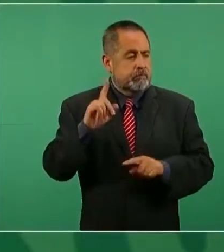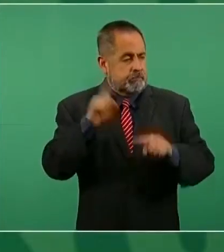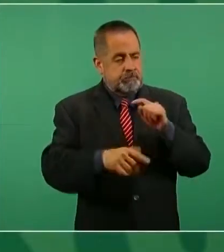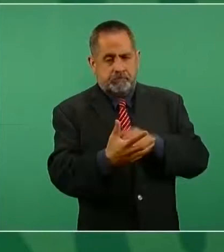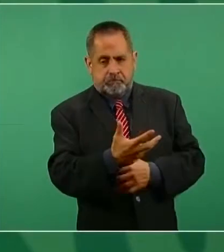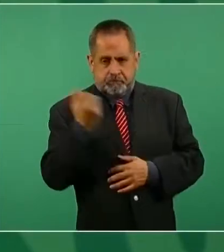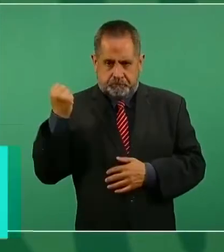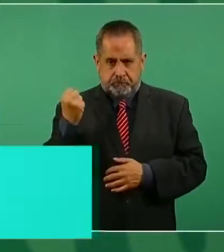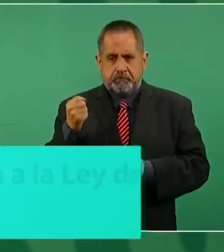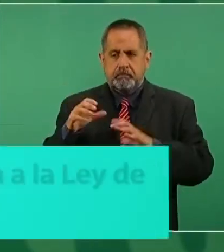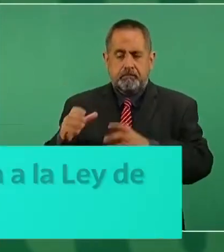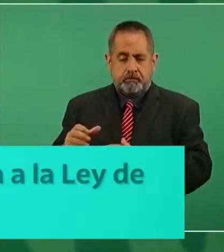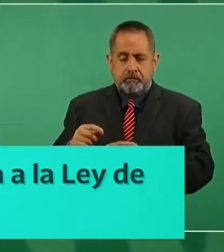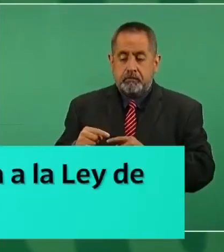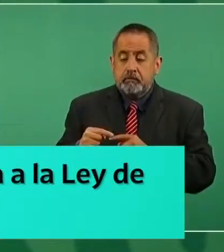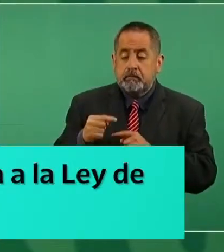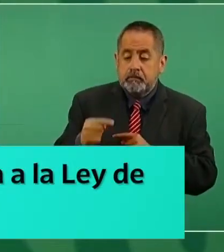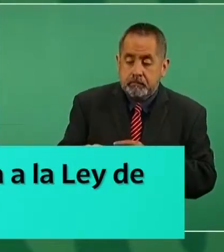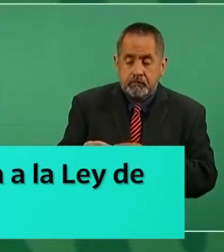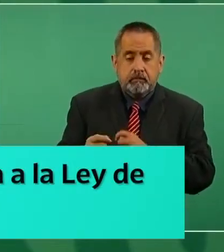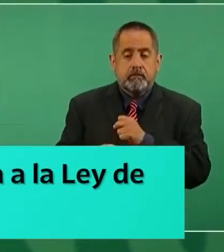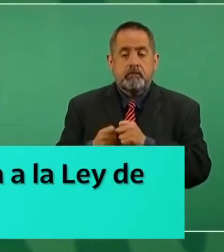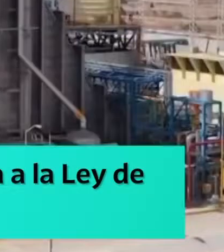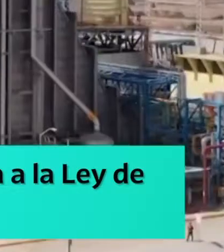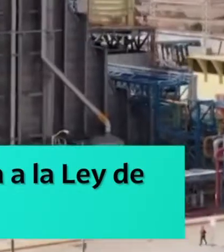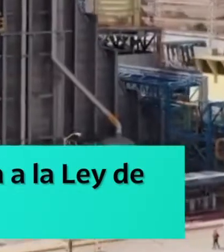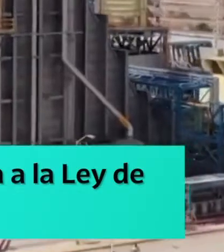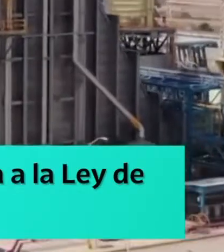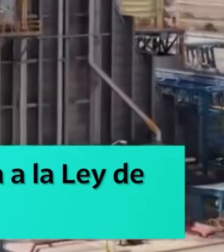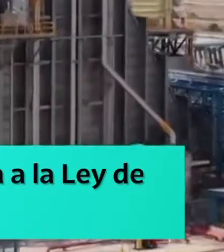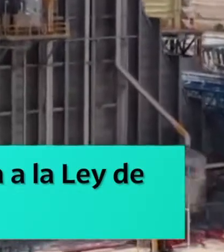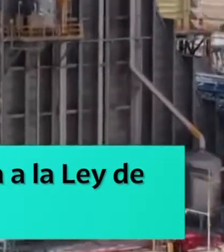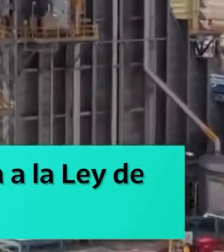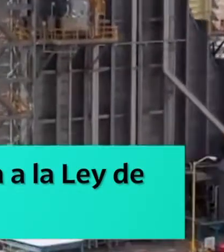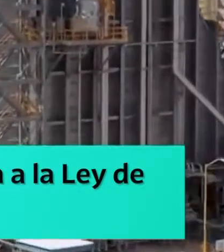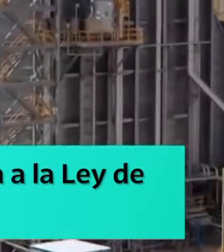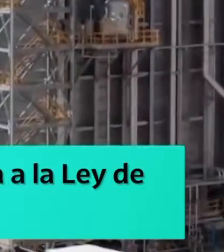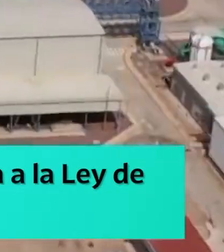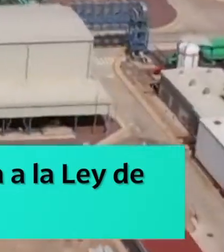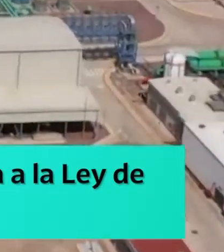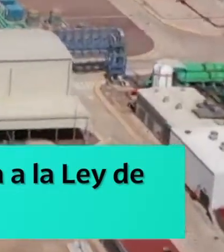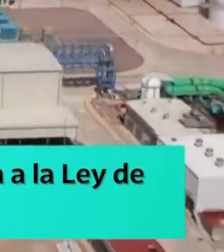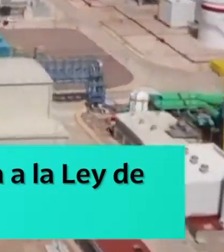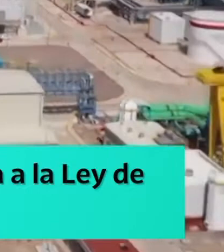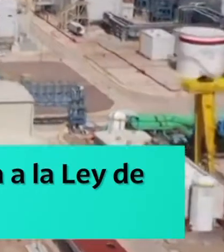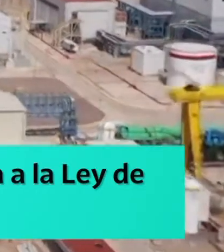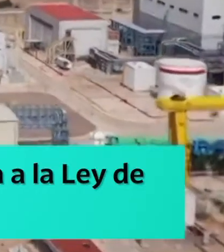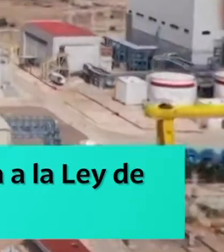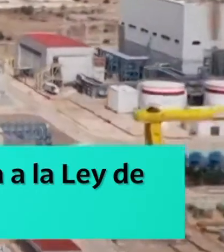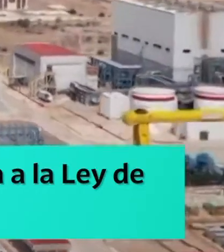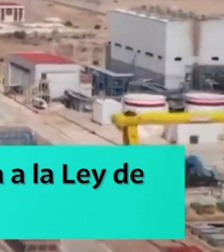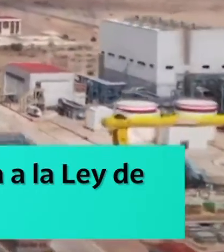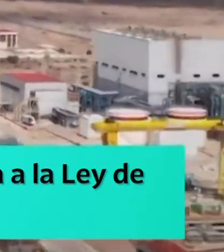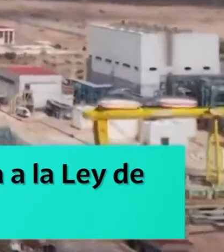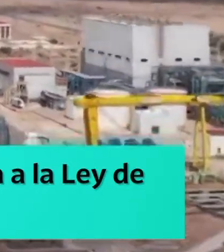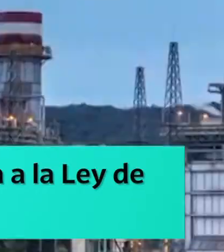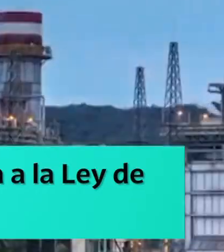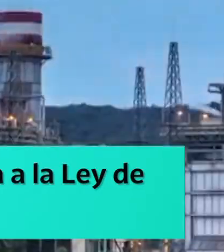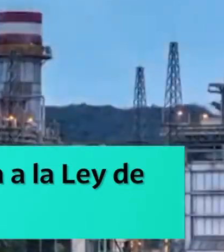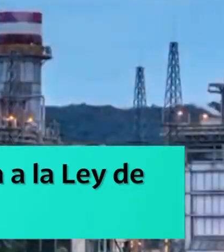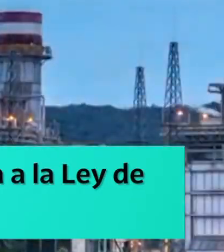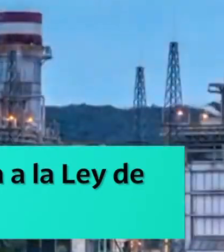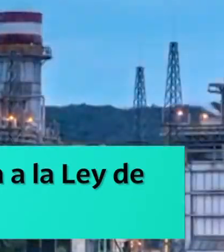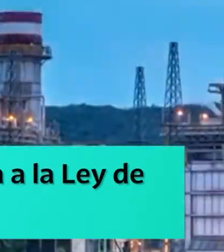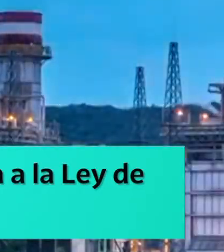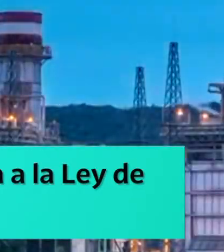el presidente de México, Andrés Manuel López Obrador, explicó que se fortalecerá la generación de energía en el país. Para